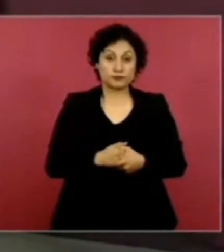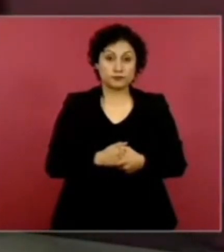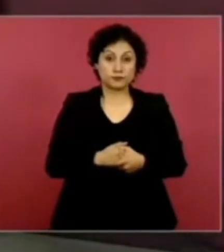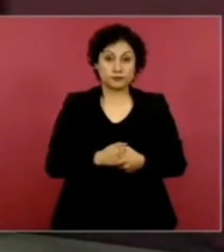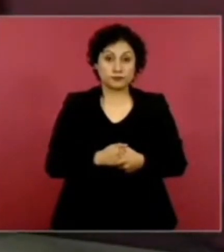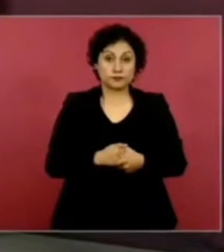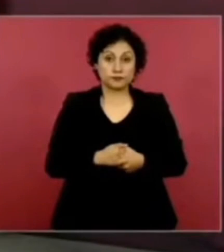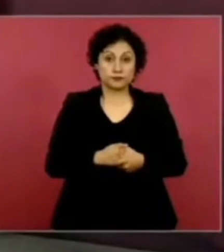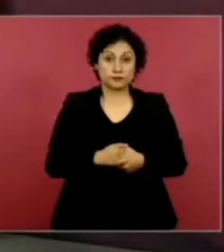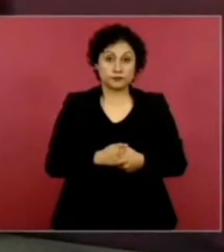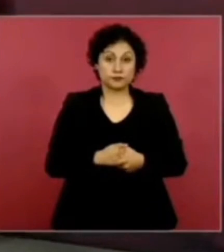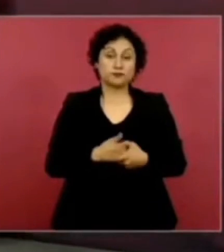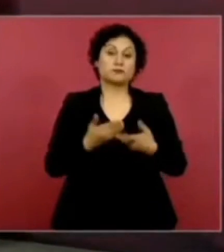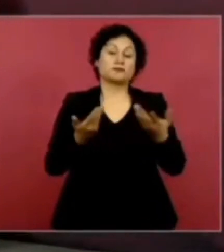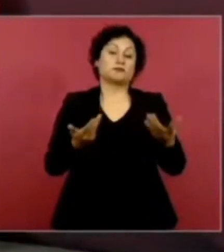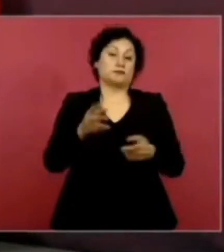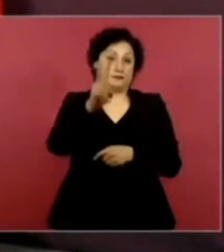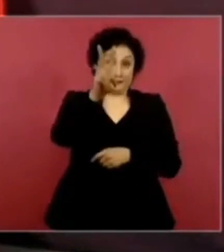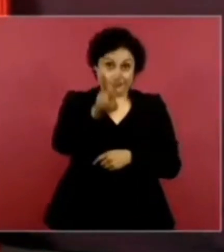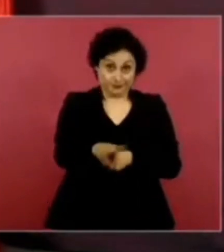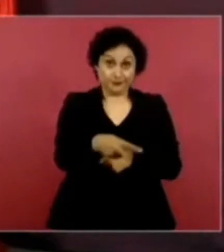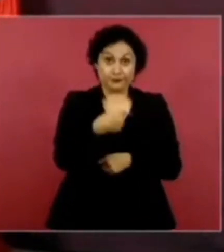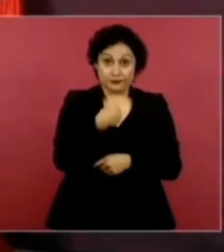Y fíjense que yo soy veracruzano,